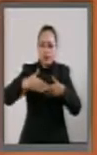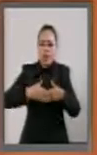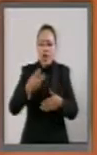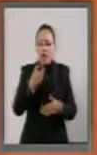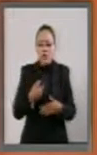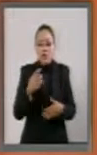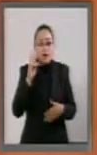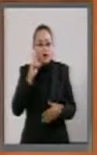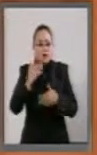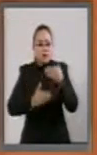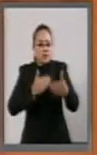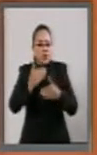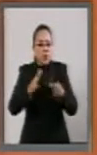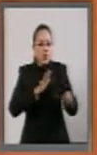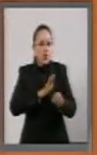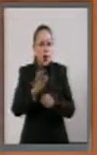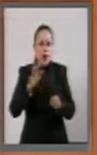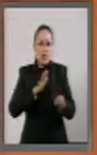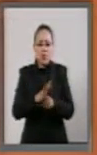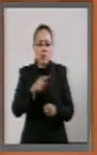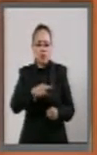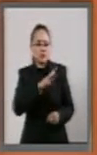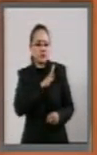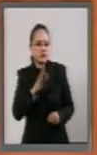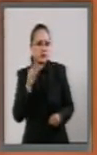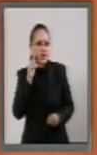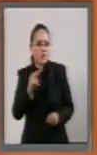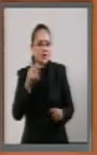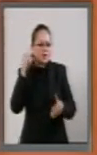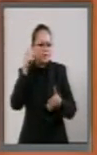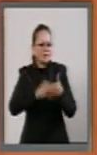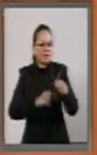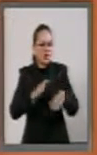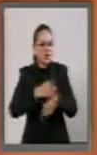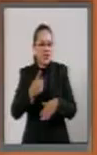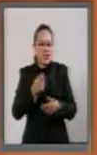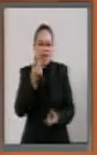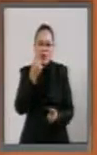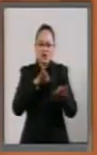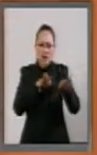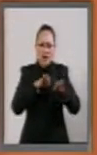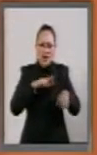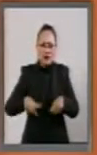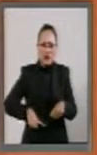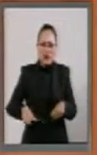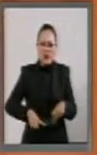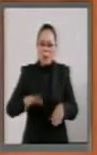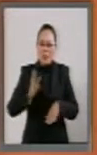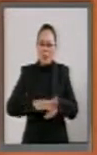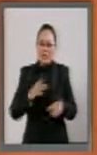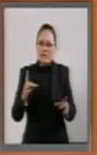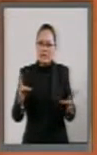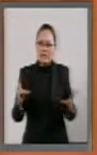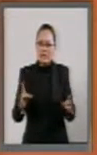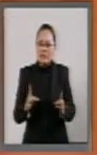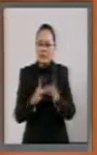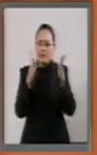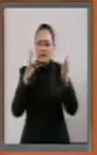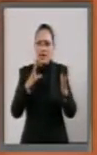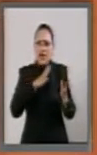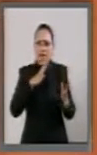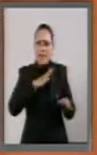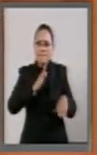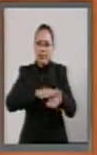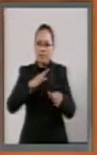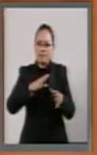donde a la primera vista se pueda ir a fondo de por qué hay servidores públicos que aumentan de manera drástica su